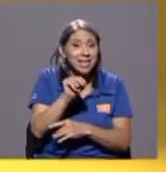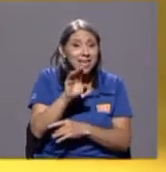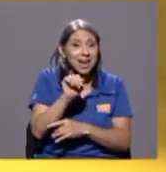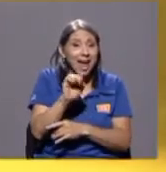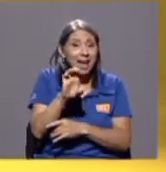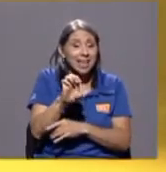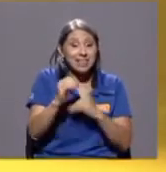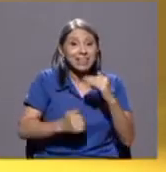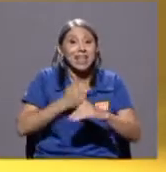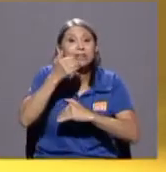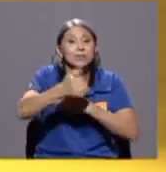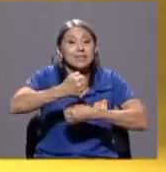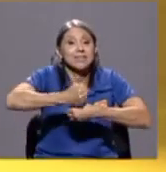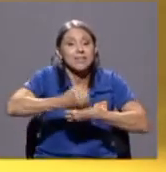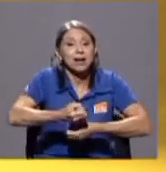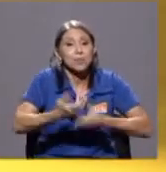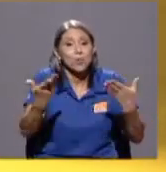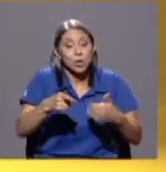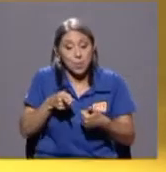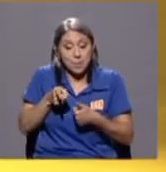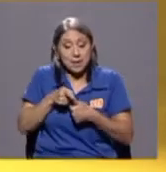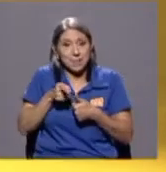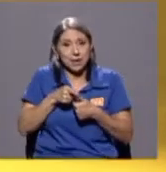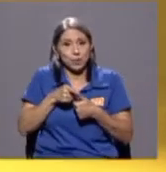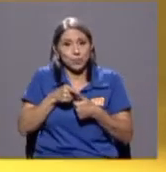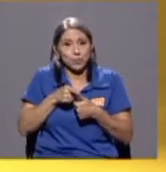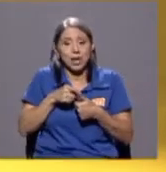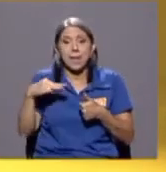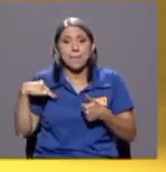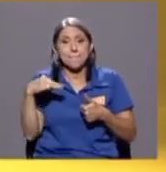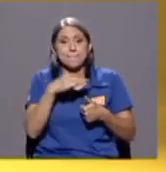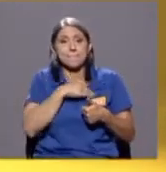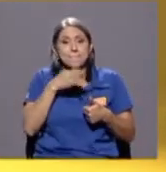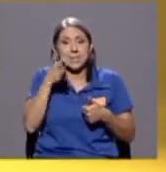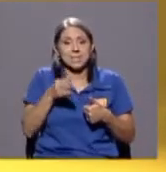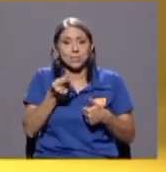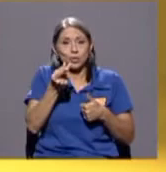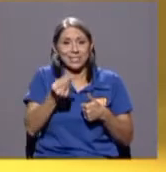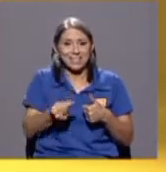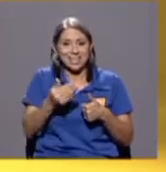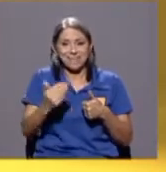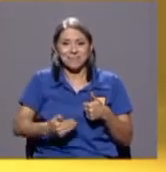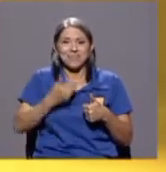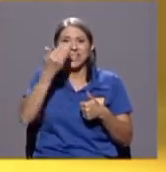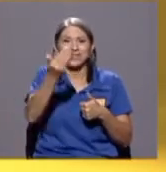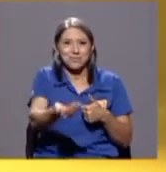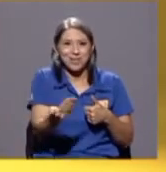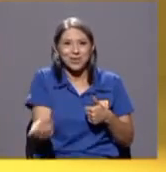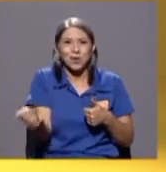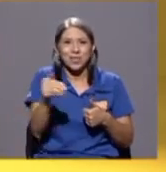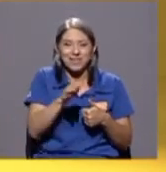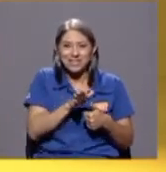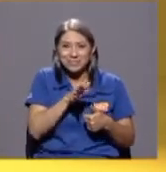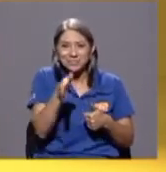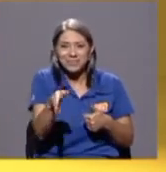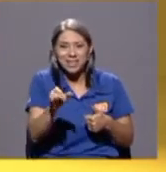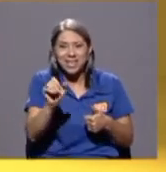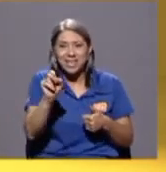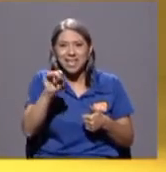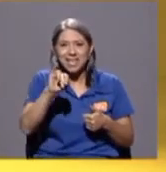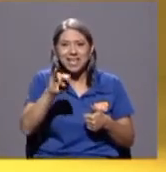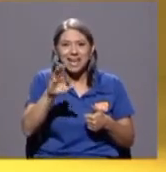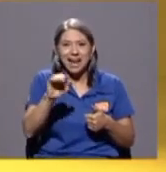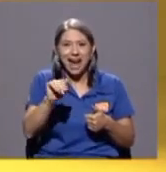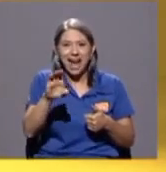primero después de que fue ministro de Hacienda y luego en el prolongadísimo